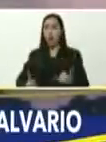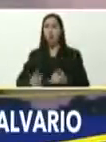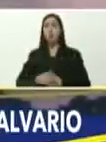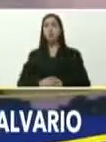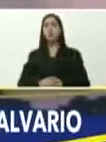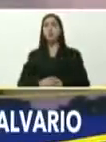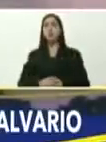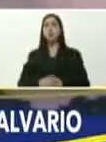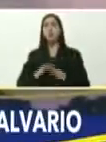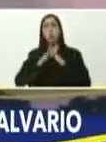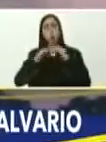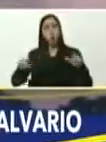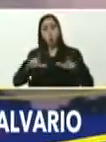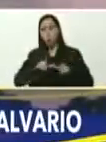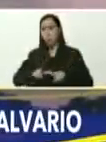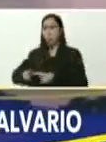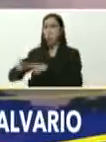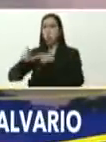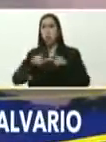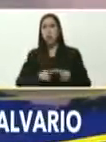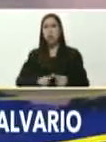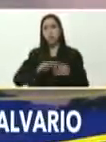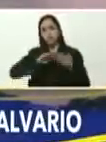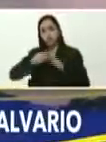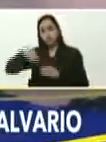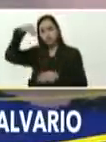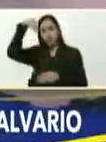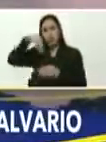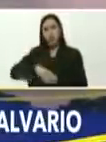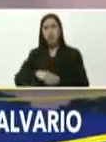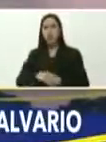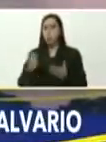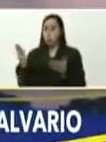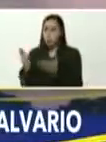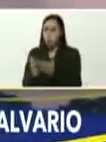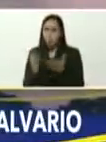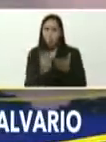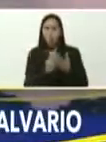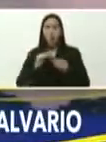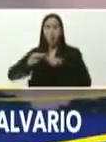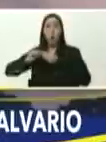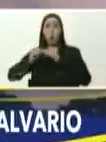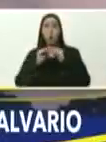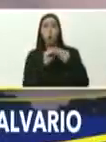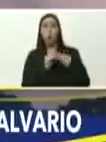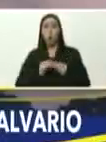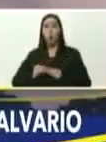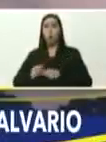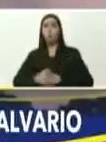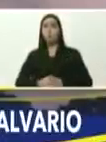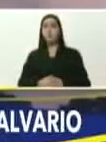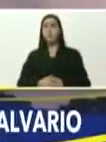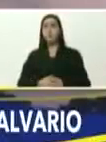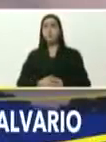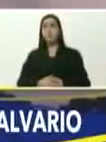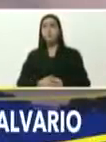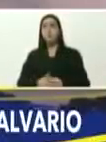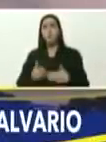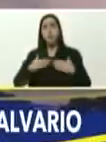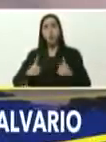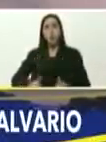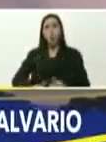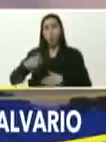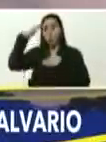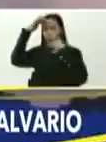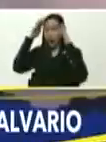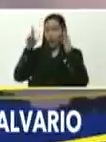arriba, barrio adentro, estamos recuperando, escuelas, estamos recuperando, centros médicos, mercados